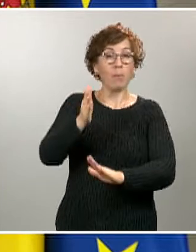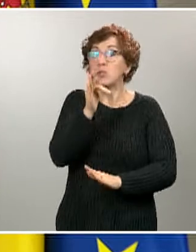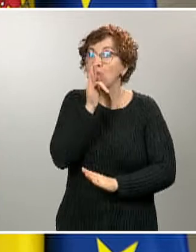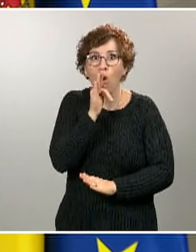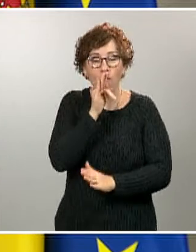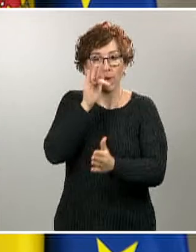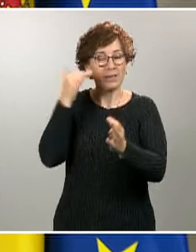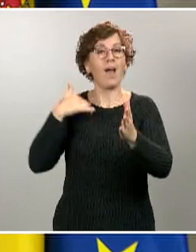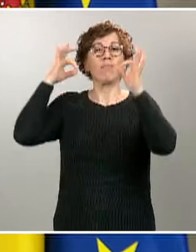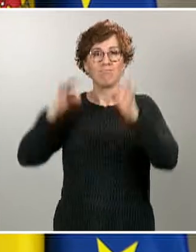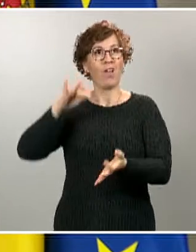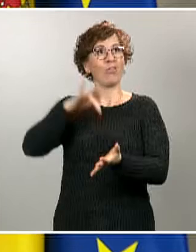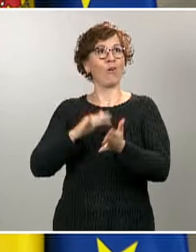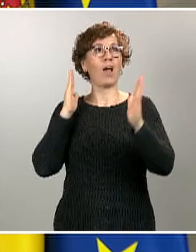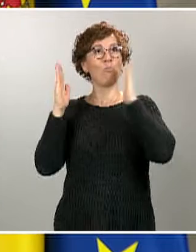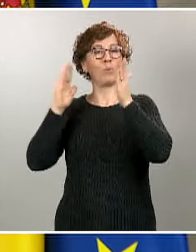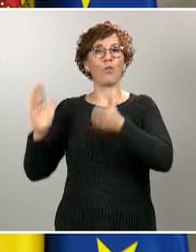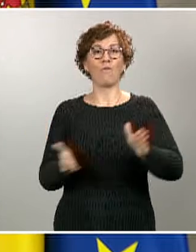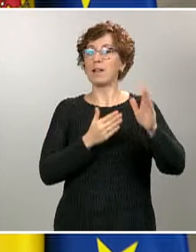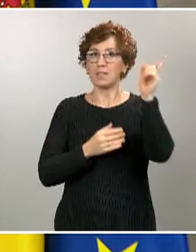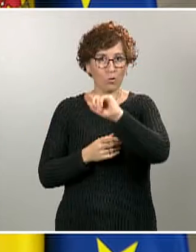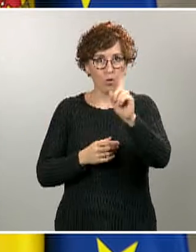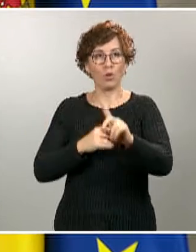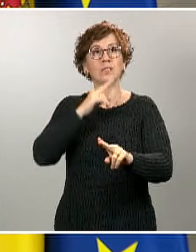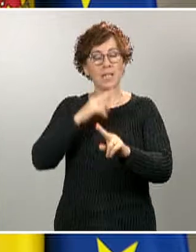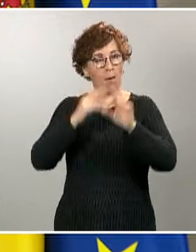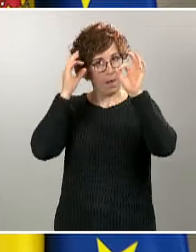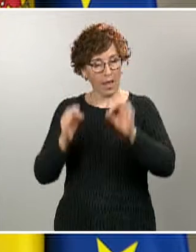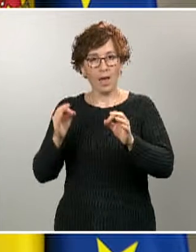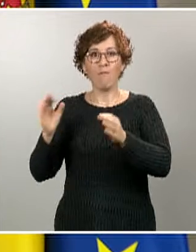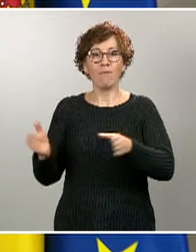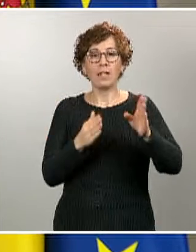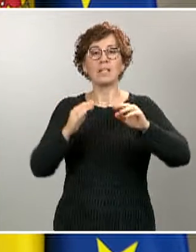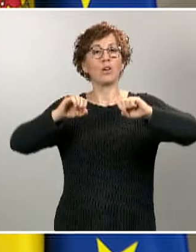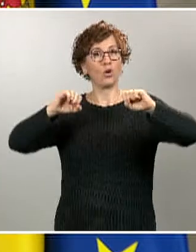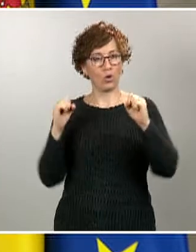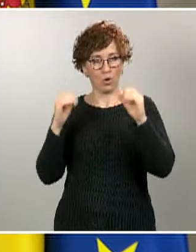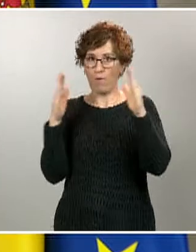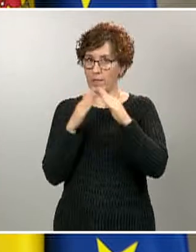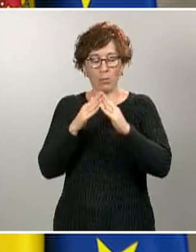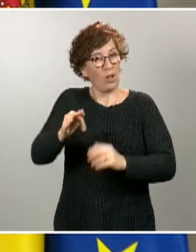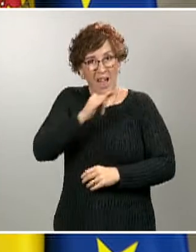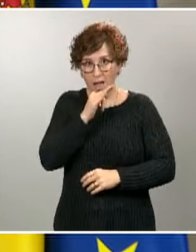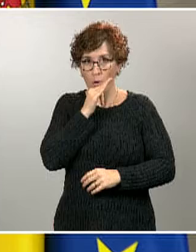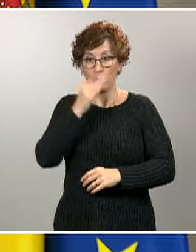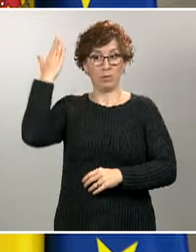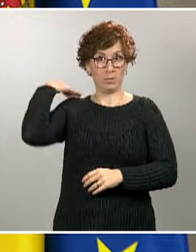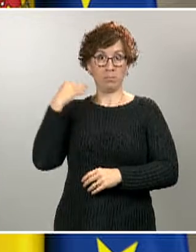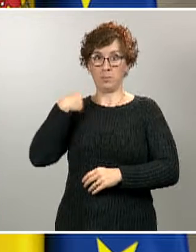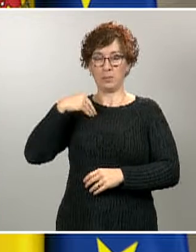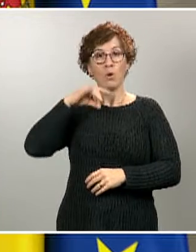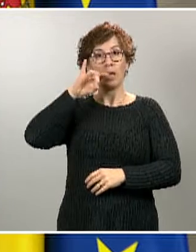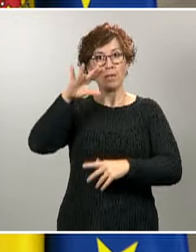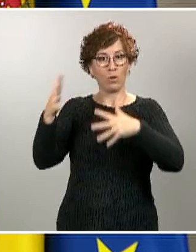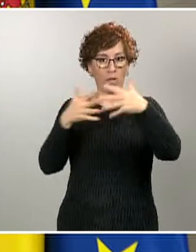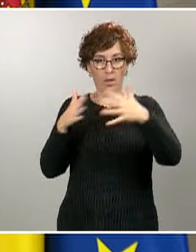todavía en una fase de confinamiento, en los términos del decreto de alarma, insisto, que se adoptó el día 14 de marzo. Hemos